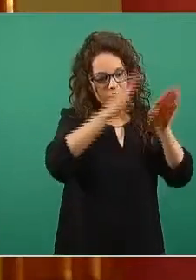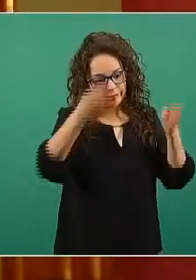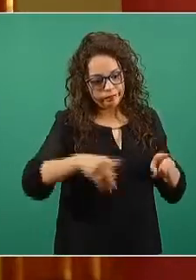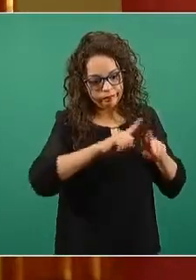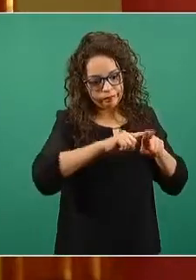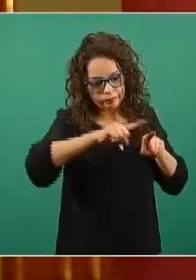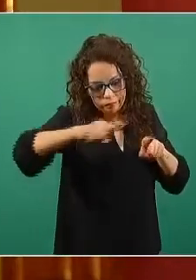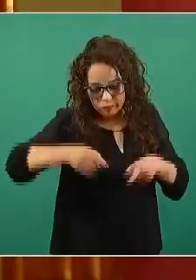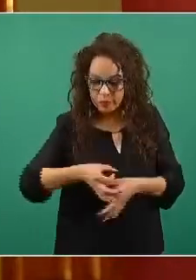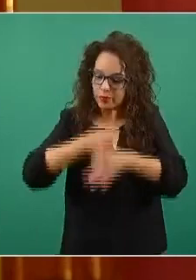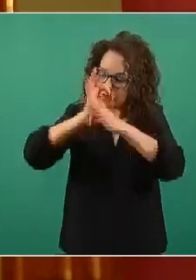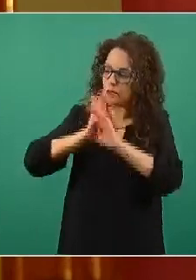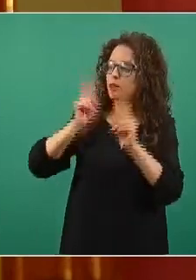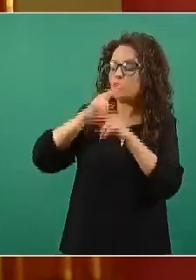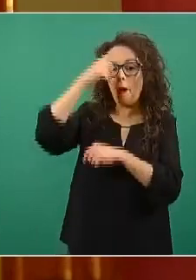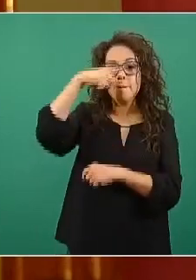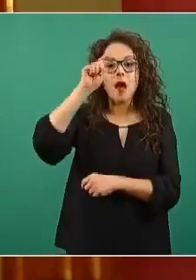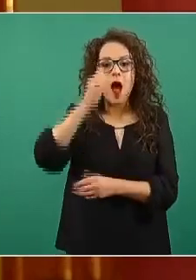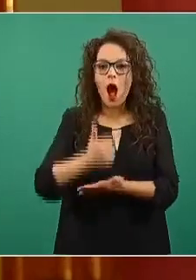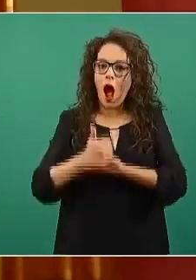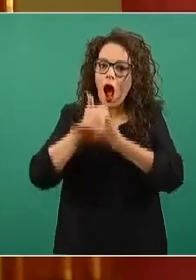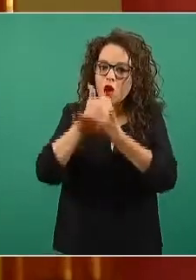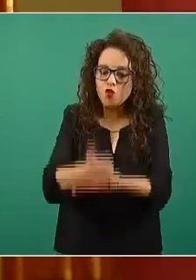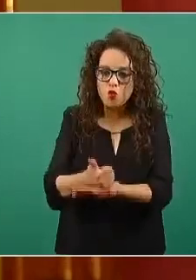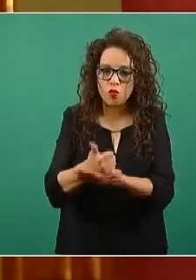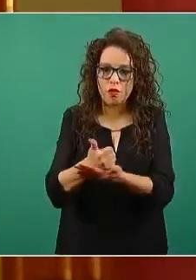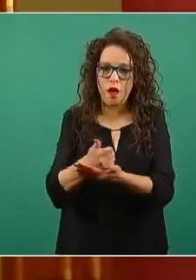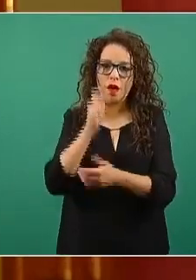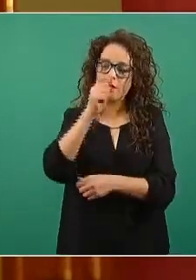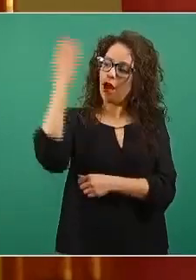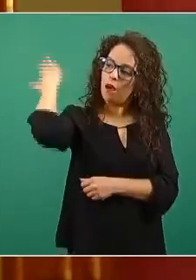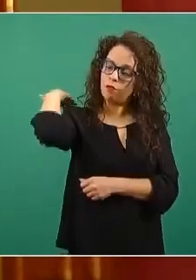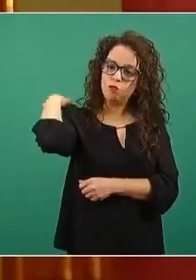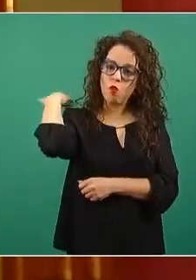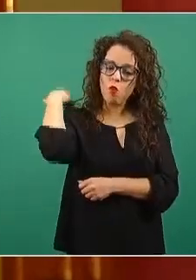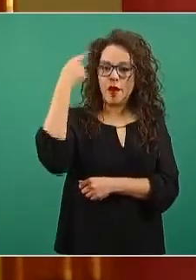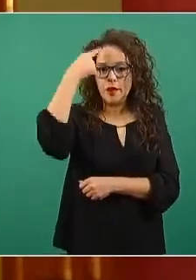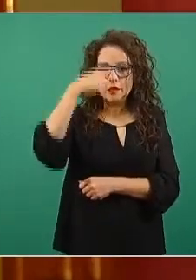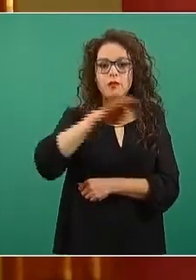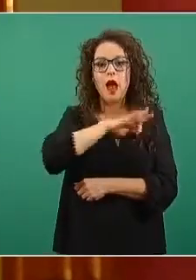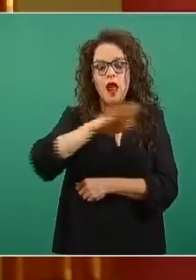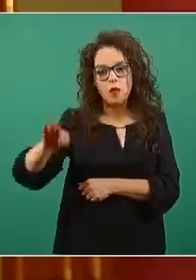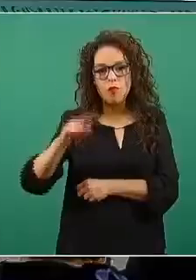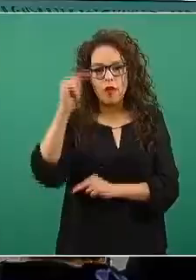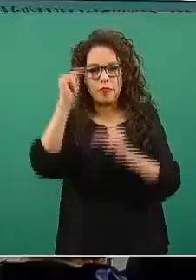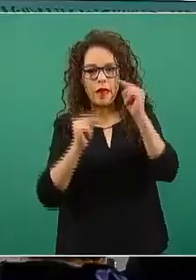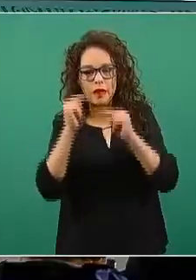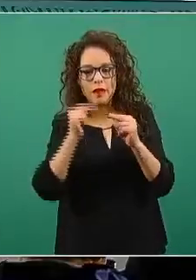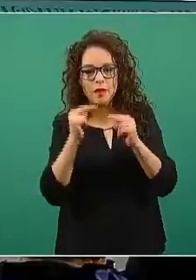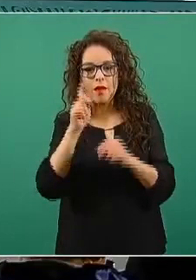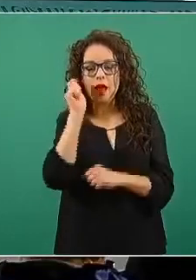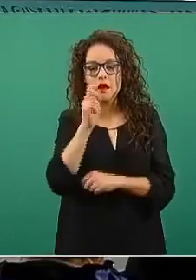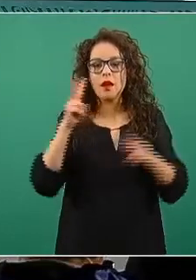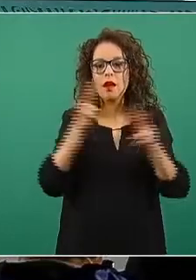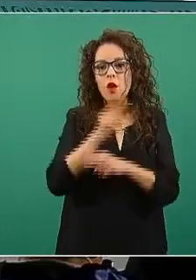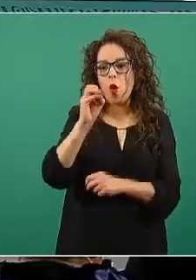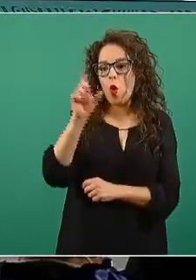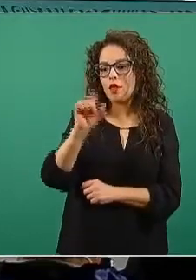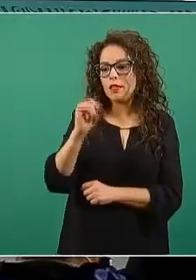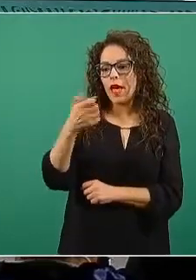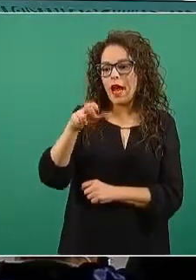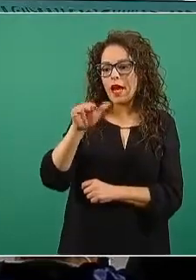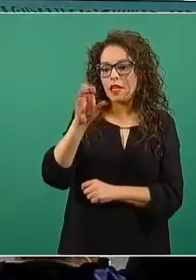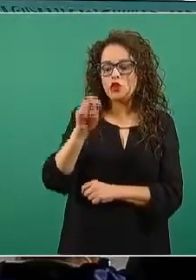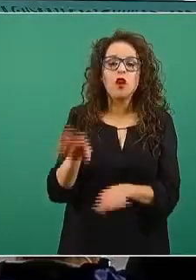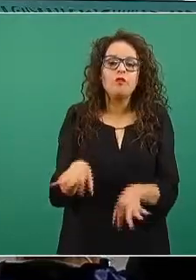sus pulmones y tratar de ayudarles a sus cuerpos a que puedan mantener niveles de oxigenación adecuados. Como pueden